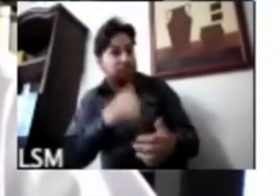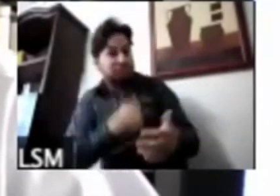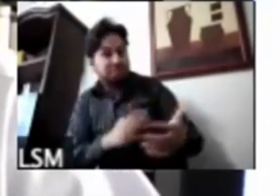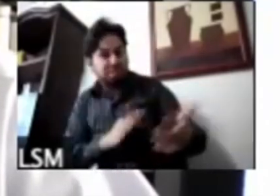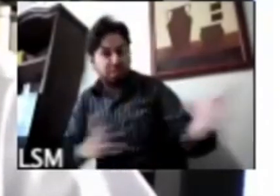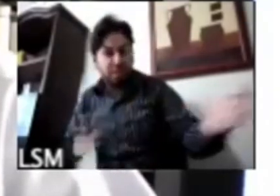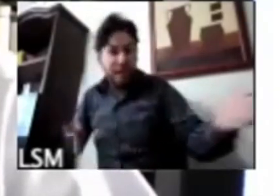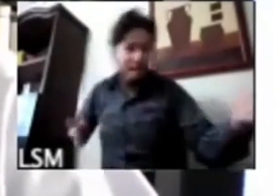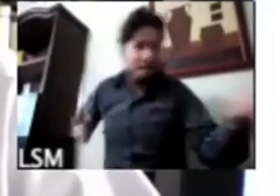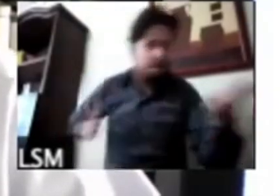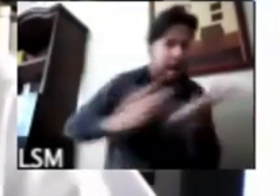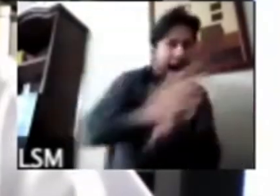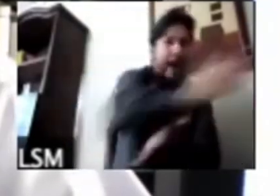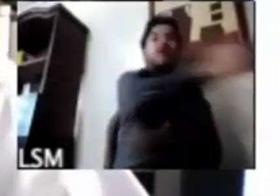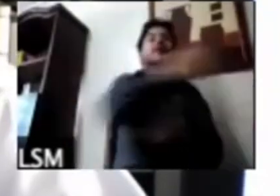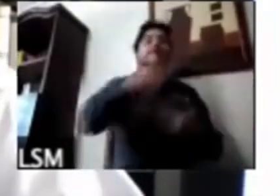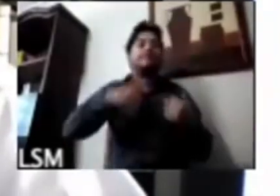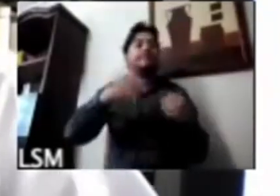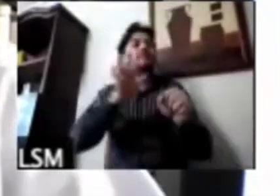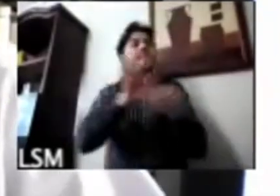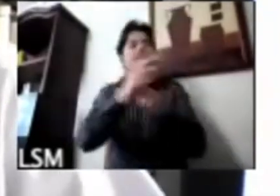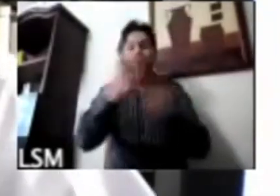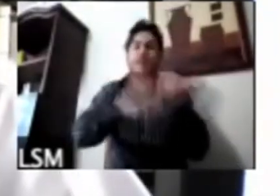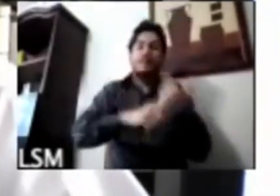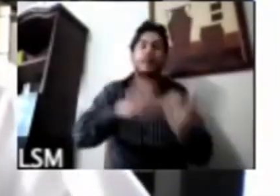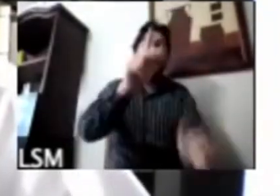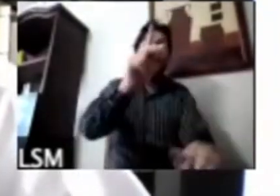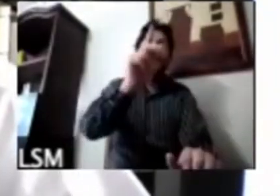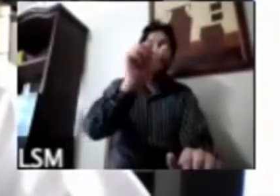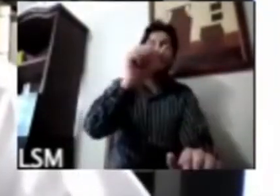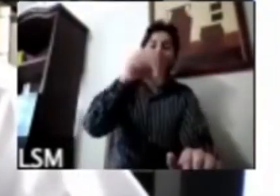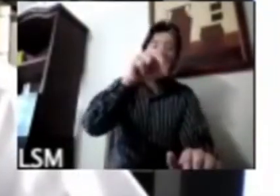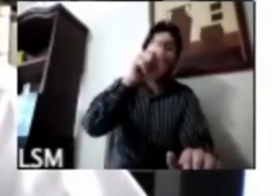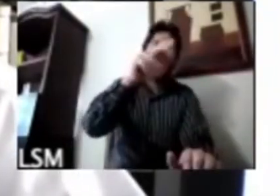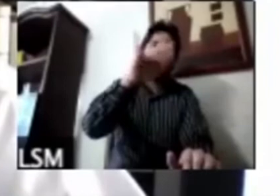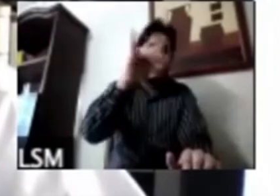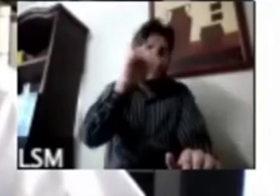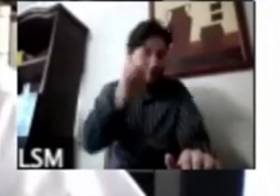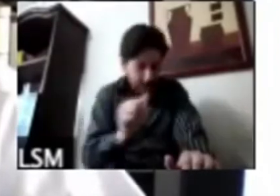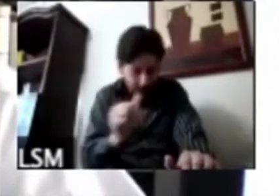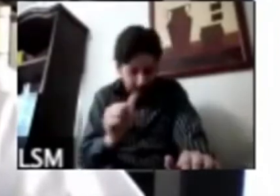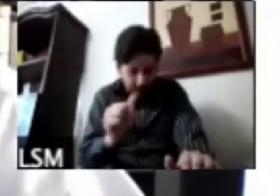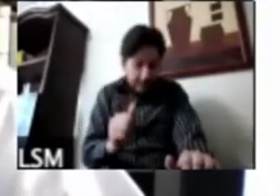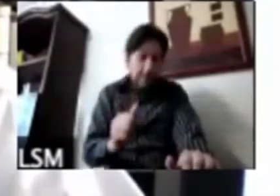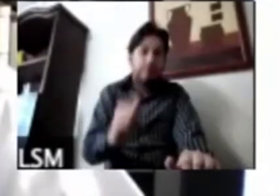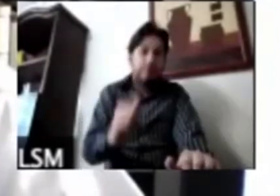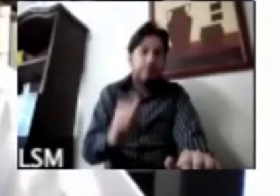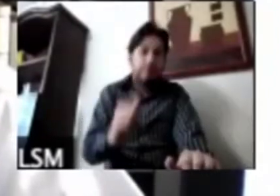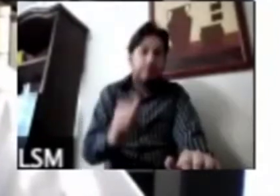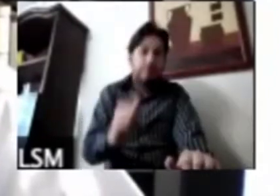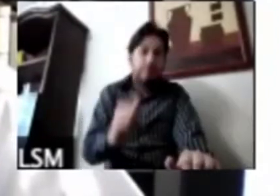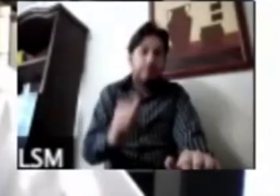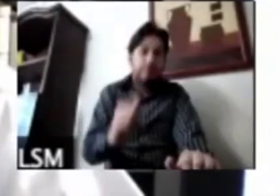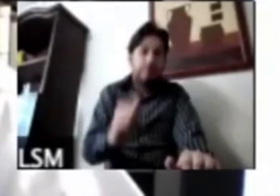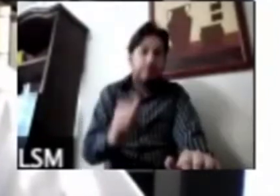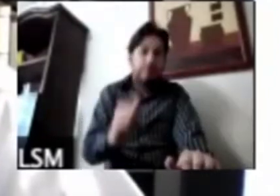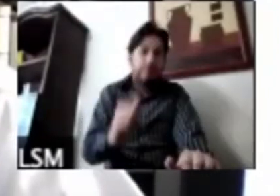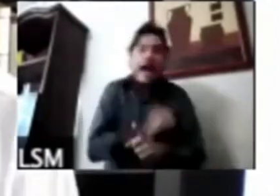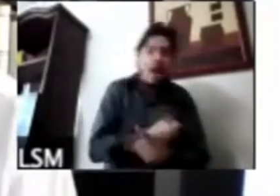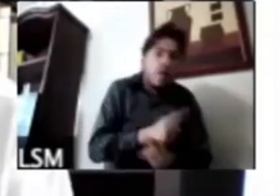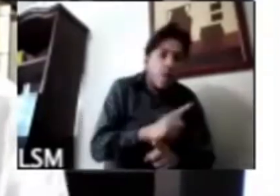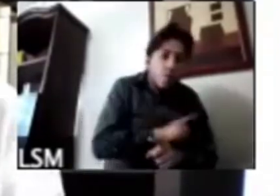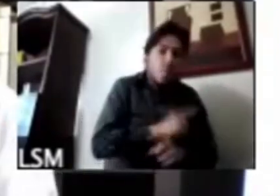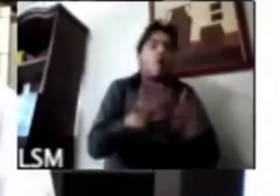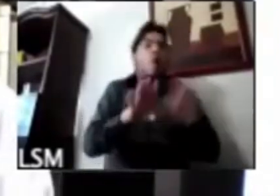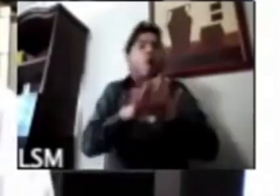a esta situación de pandemia no me voy a meter al lado de la salud pública y de la estructura que